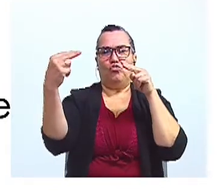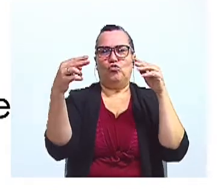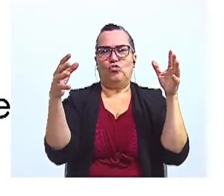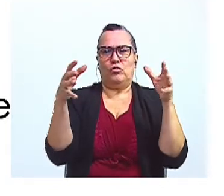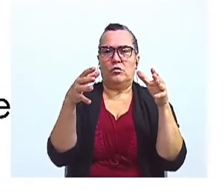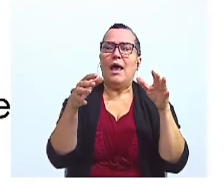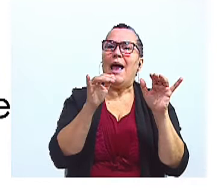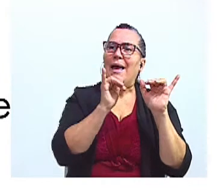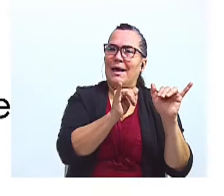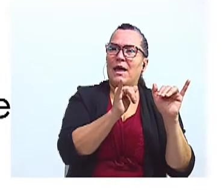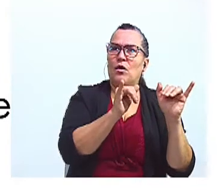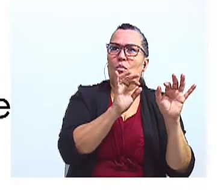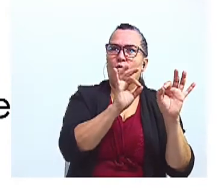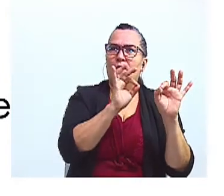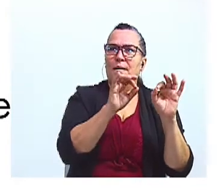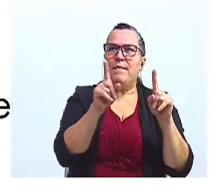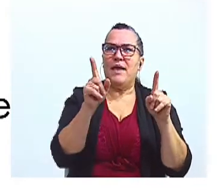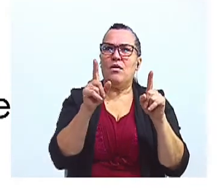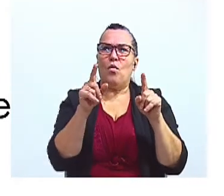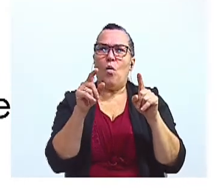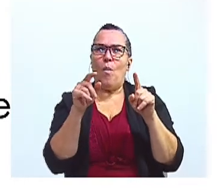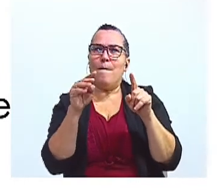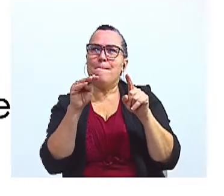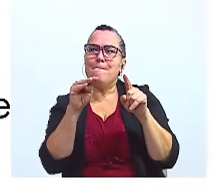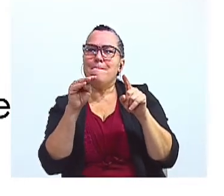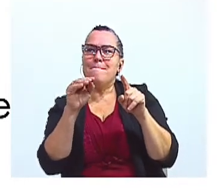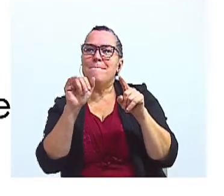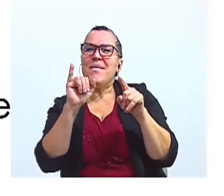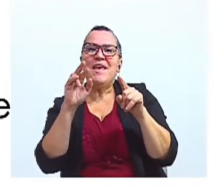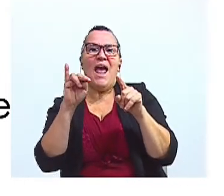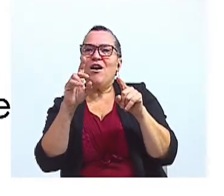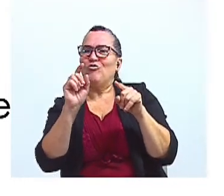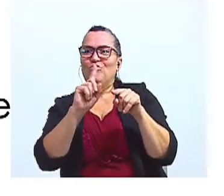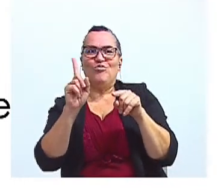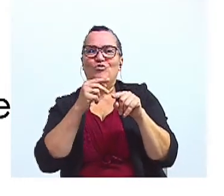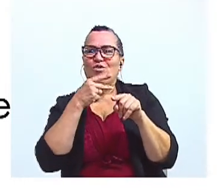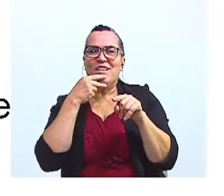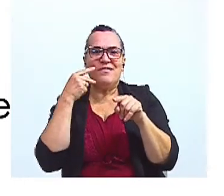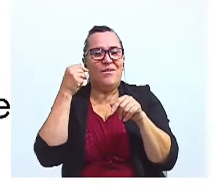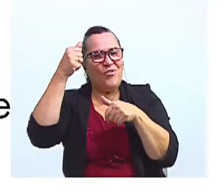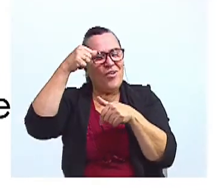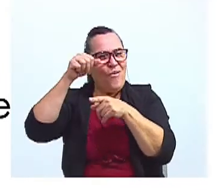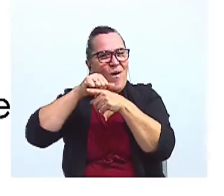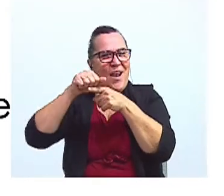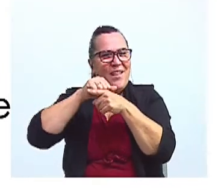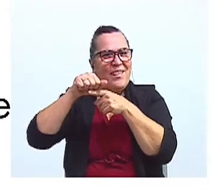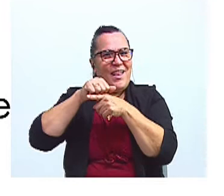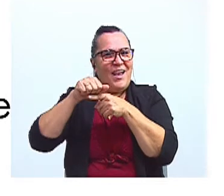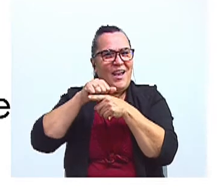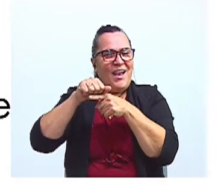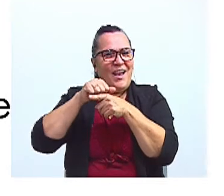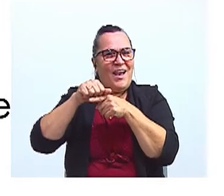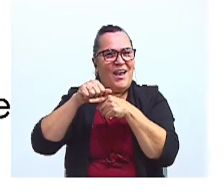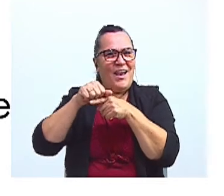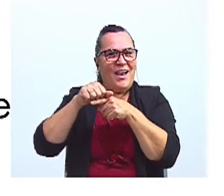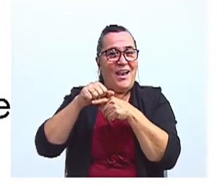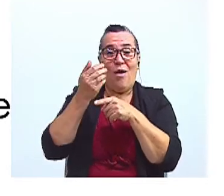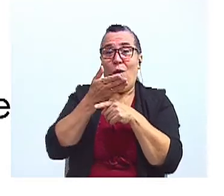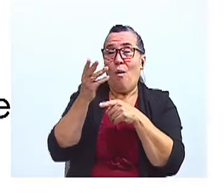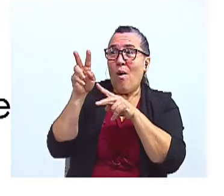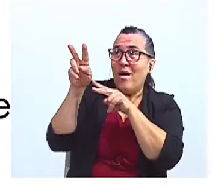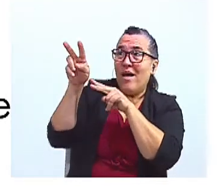Quedo hasta muy bien. Lo que pasa con mirarnos es que no es un verbo. No sé si te acuerdas en el repaso que cuando